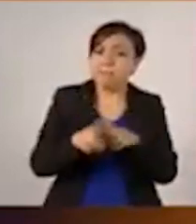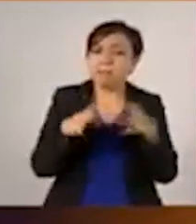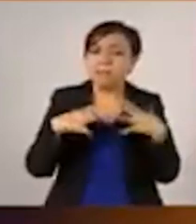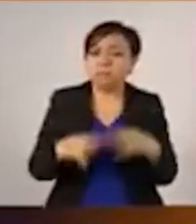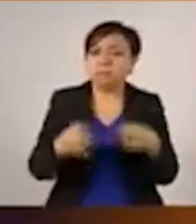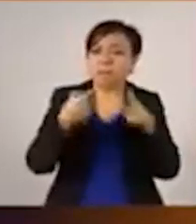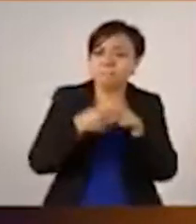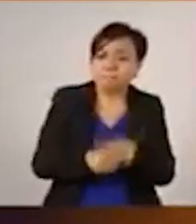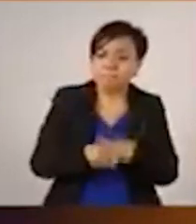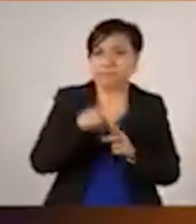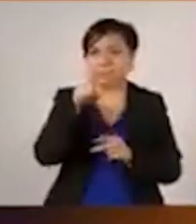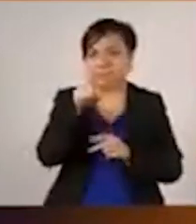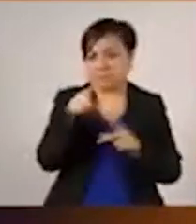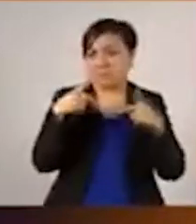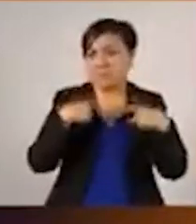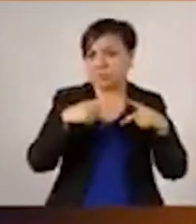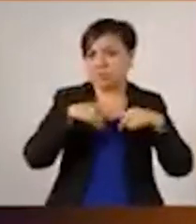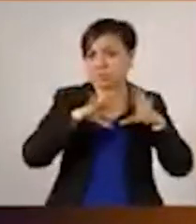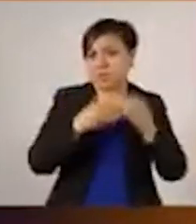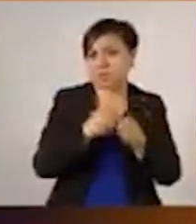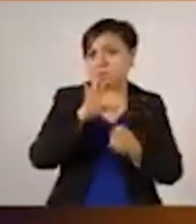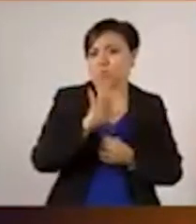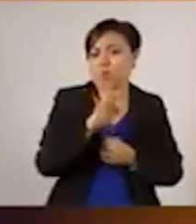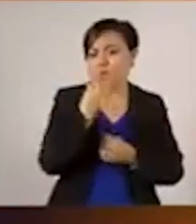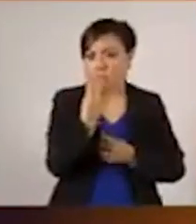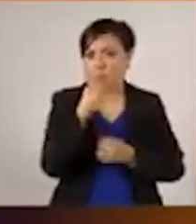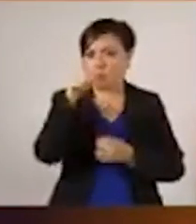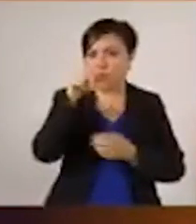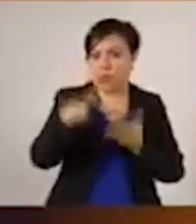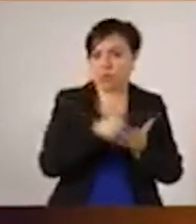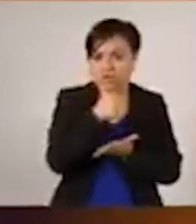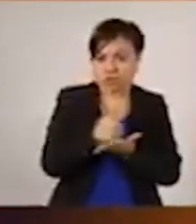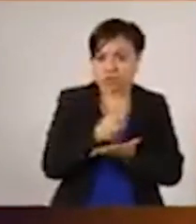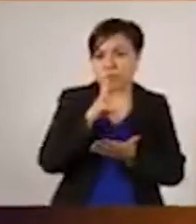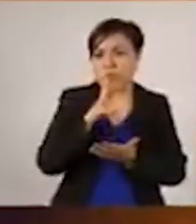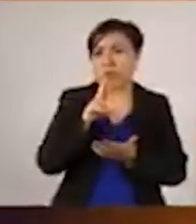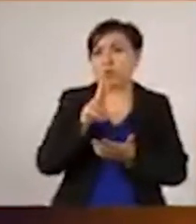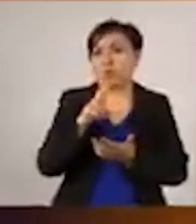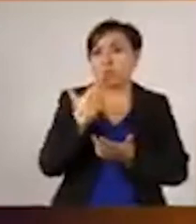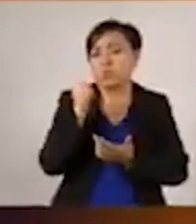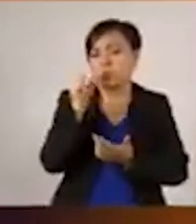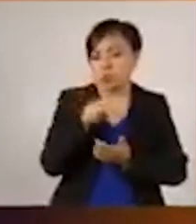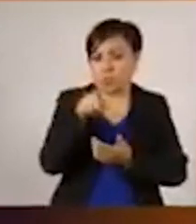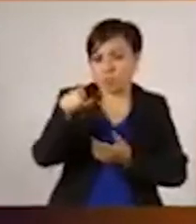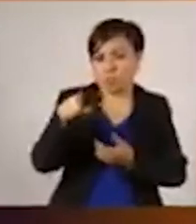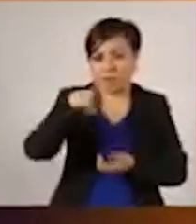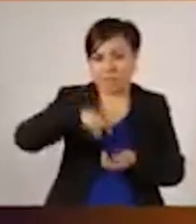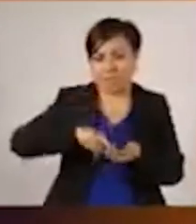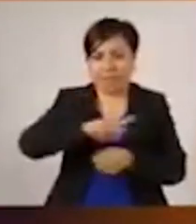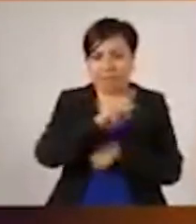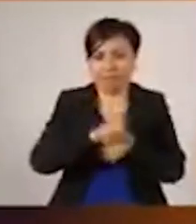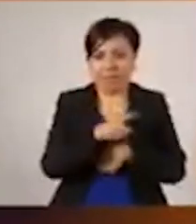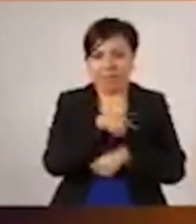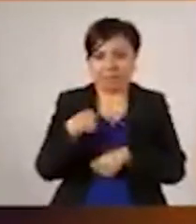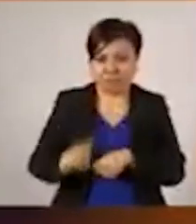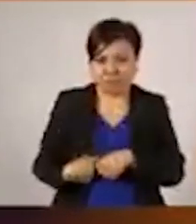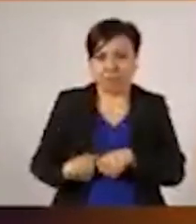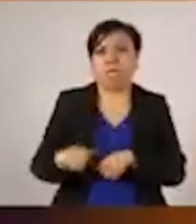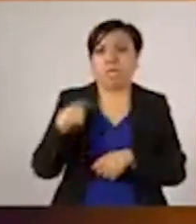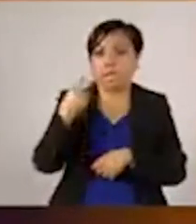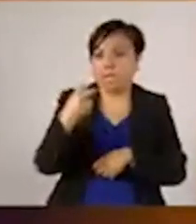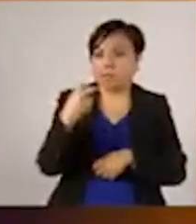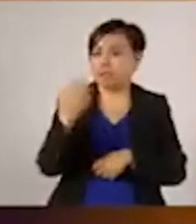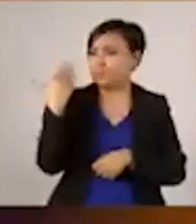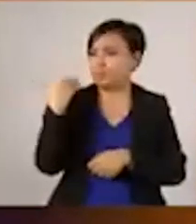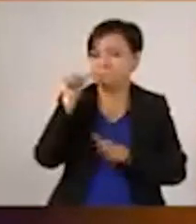de neumonía típica en la ciudad de Wuhan, provincia de Hubei, China, durante la última semana del mes de diciembre del 2019.